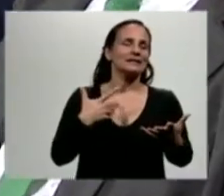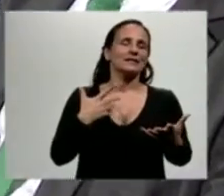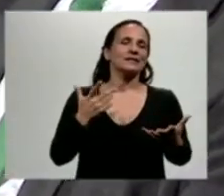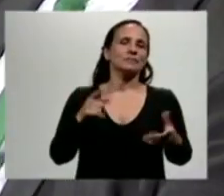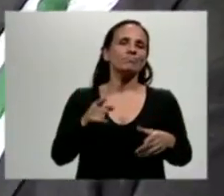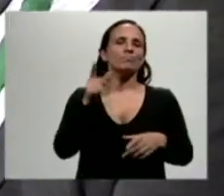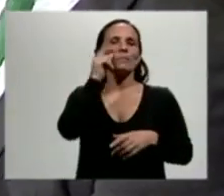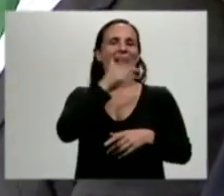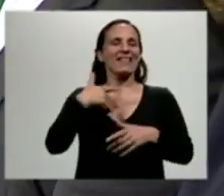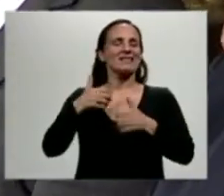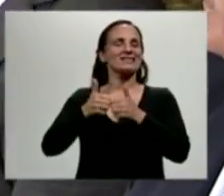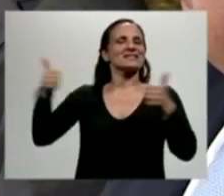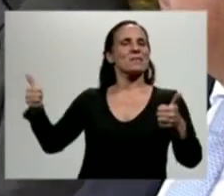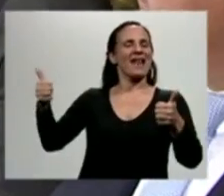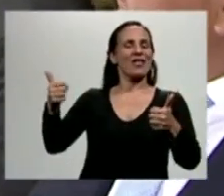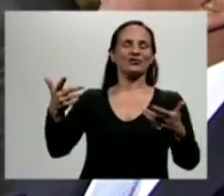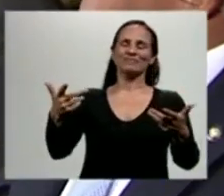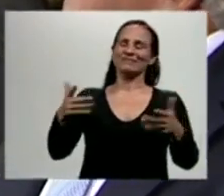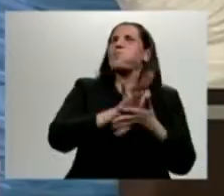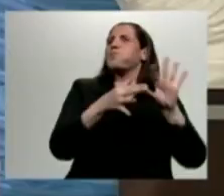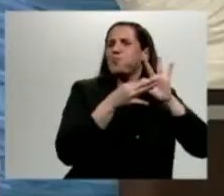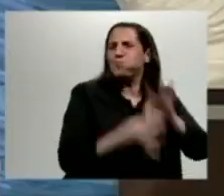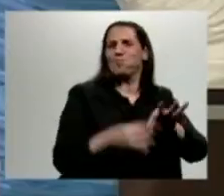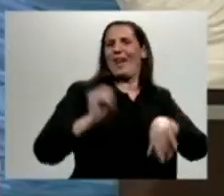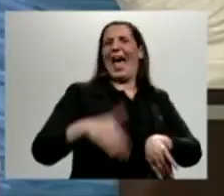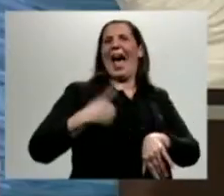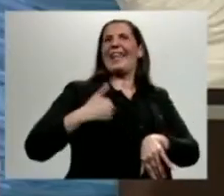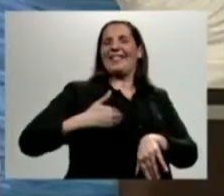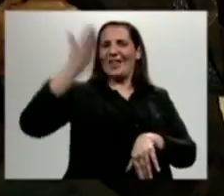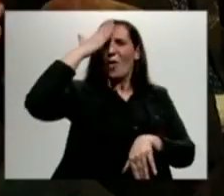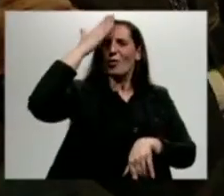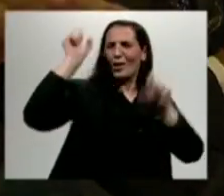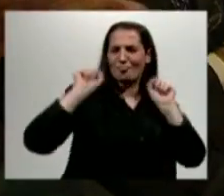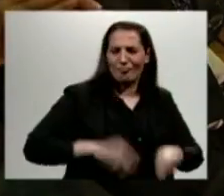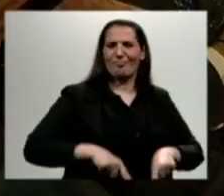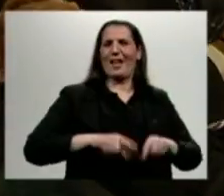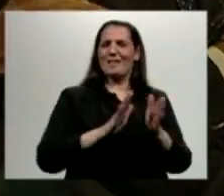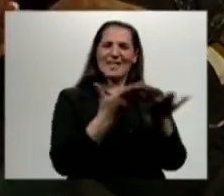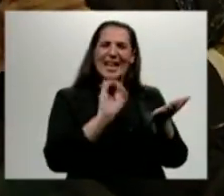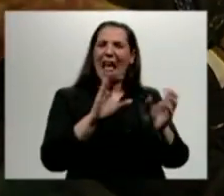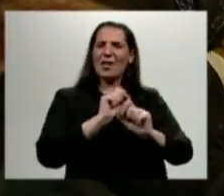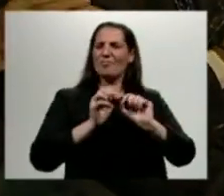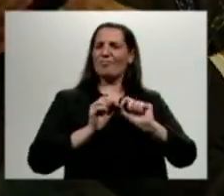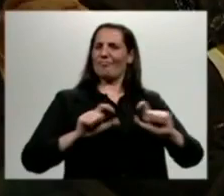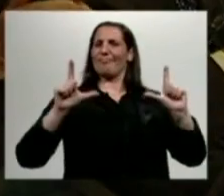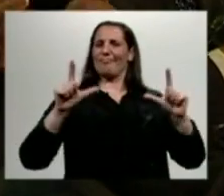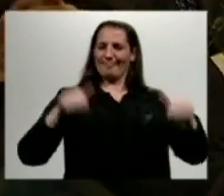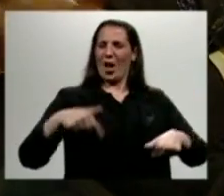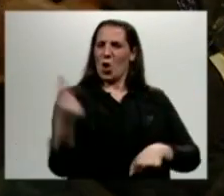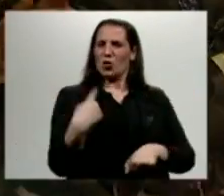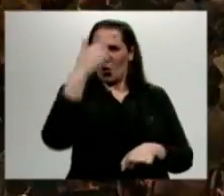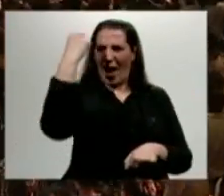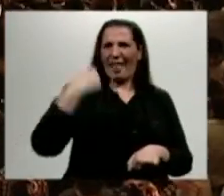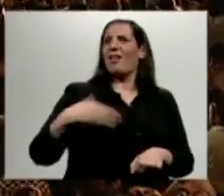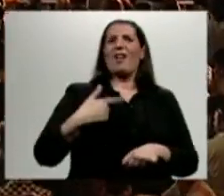cultural auténticamente argentino, hijo de la democracia, además. No pertenece a ningún partido político, no